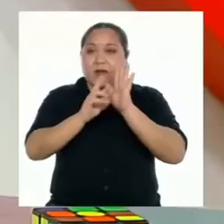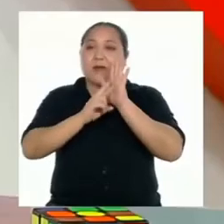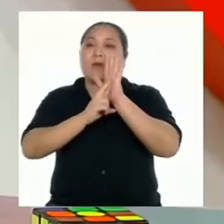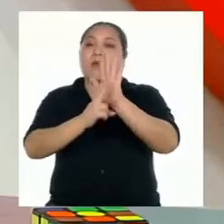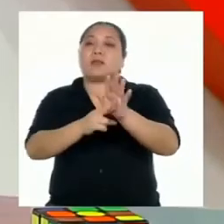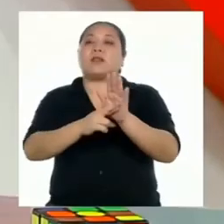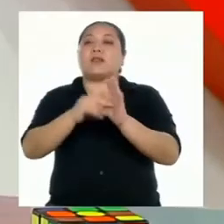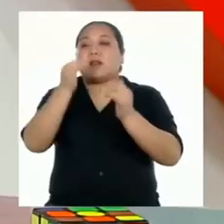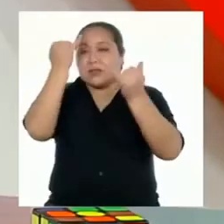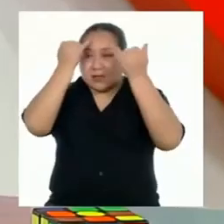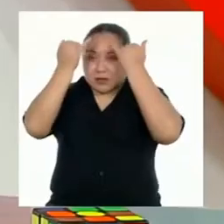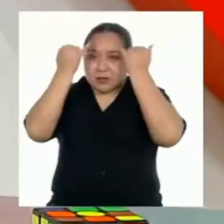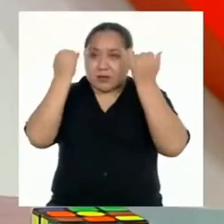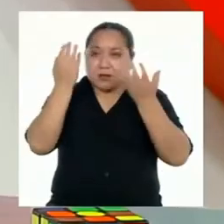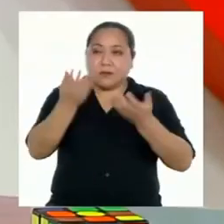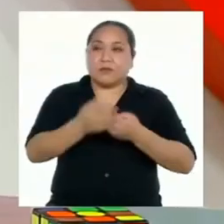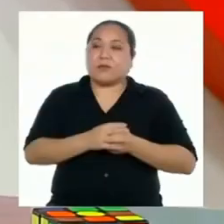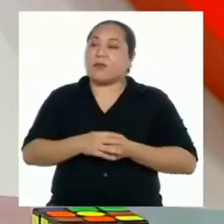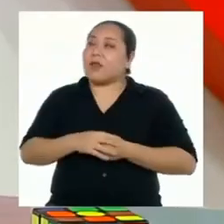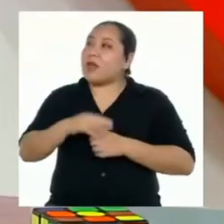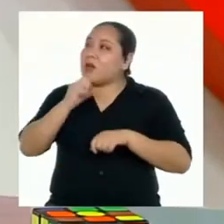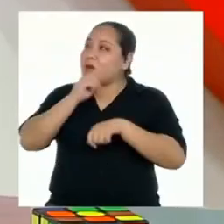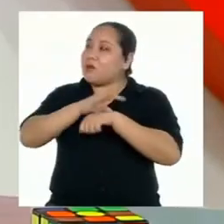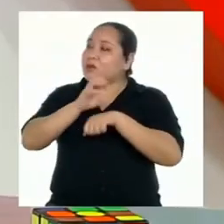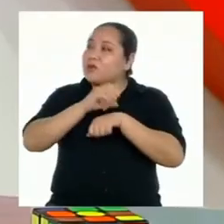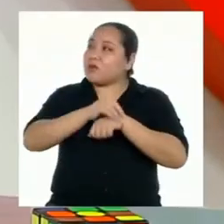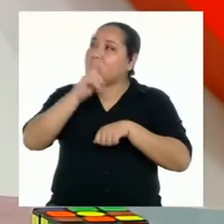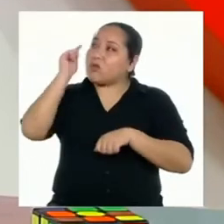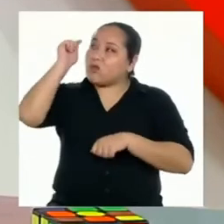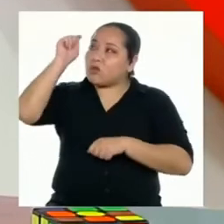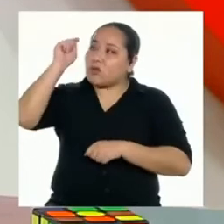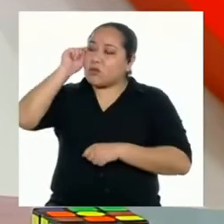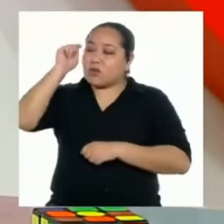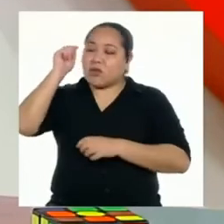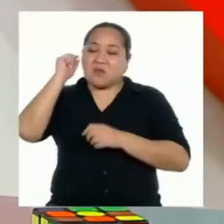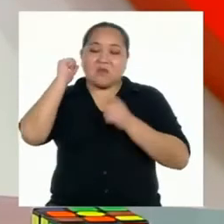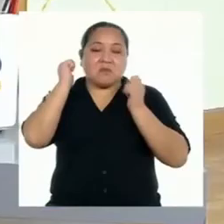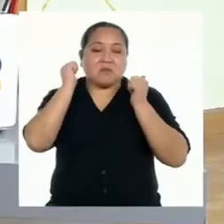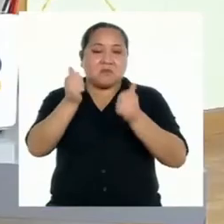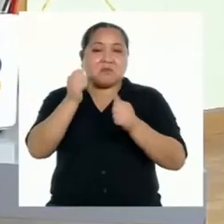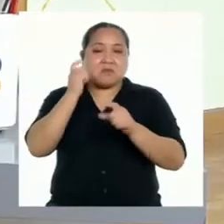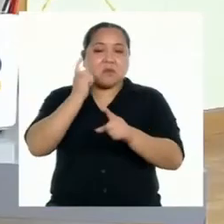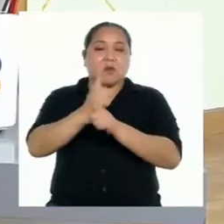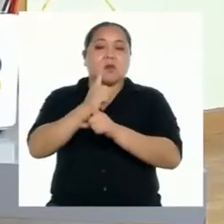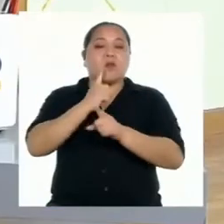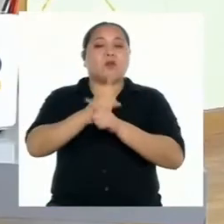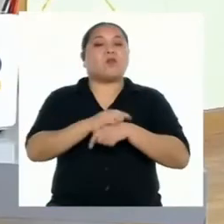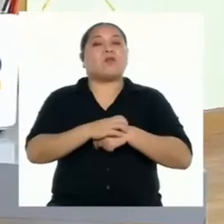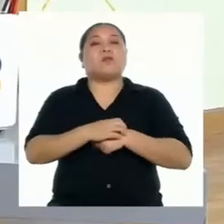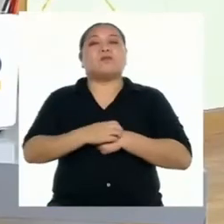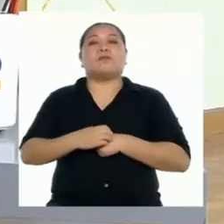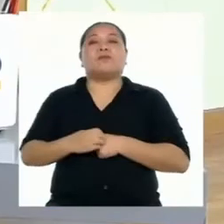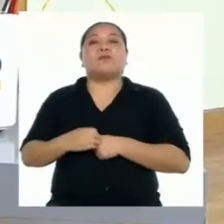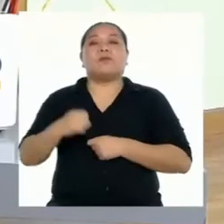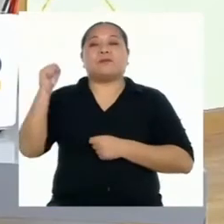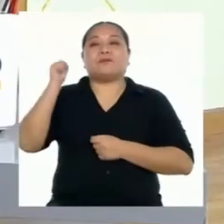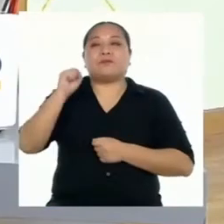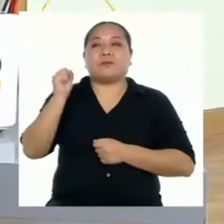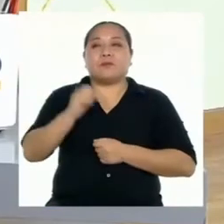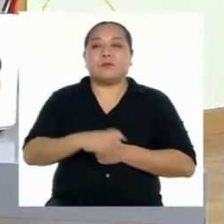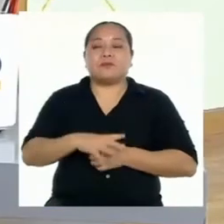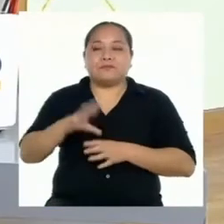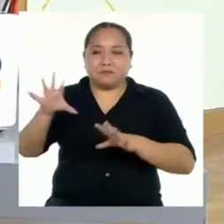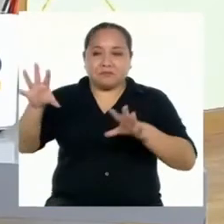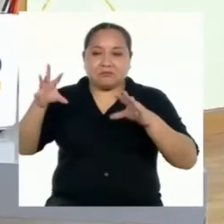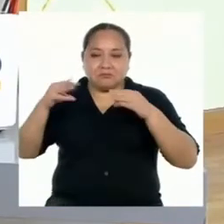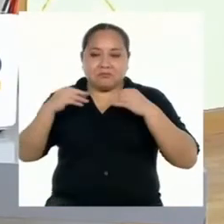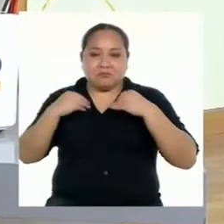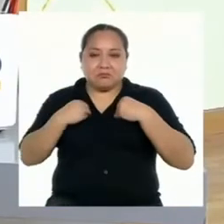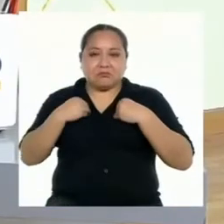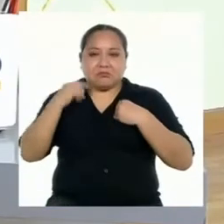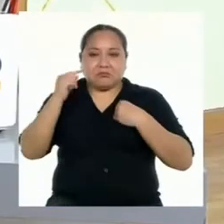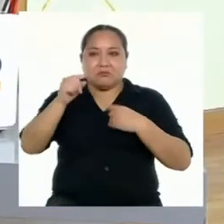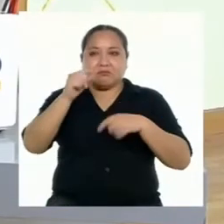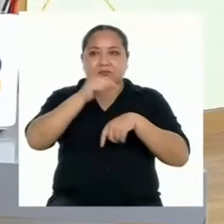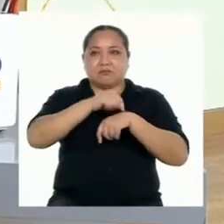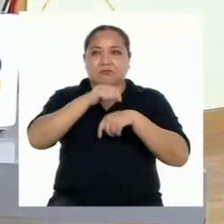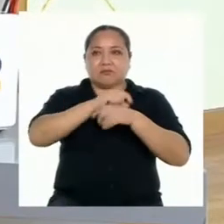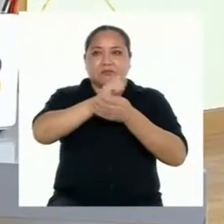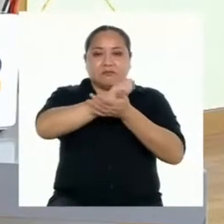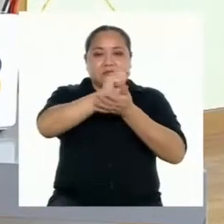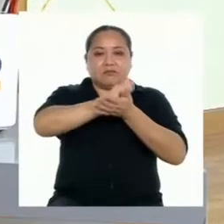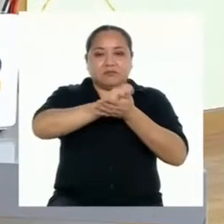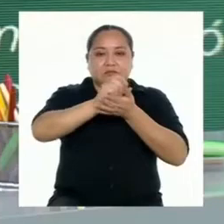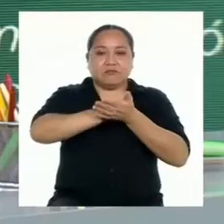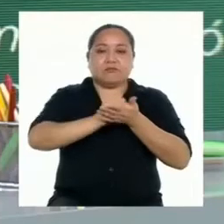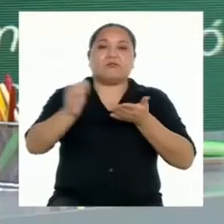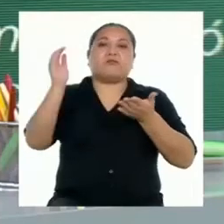Las recomendaciones de tu tío han sido muy pertinentes. Sí, las voy a tomar en cuenta al momento de